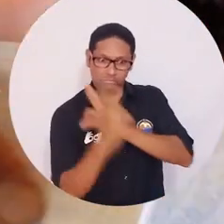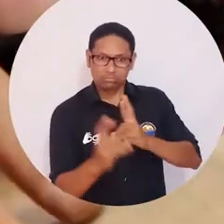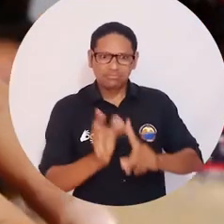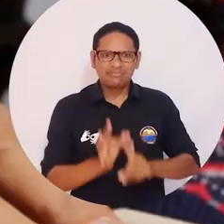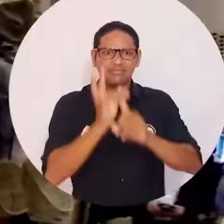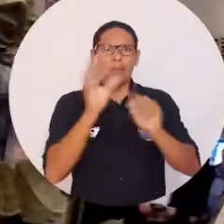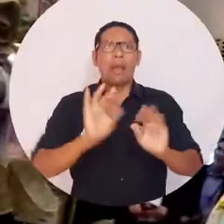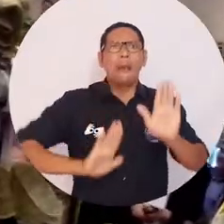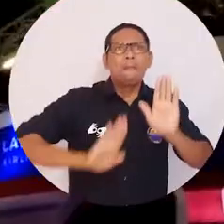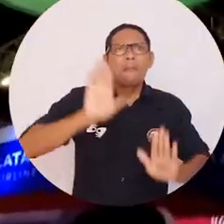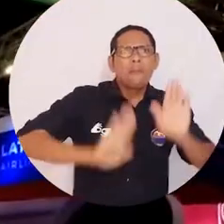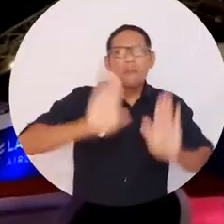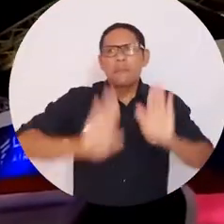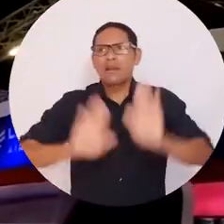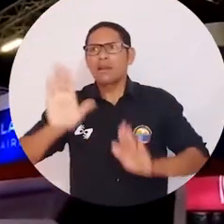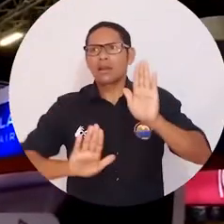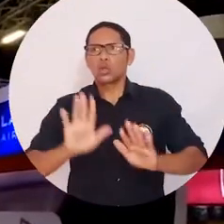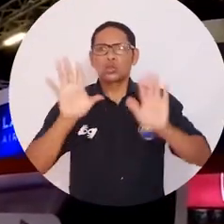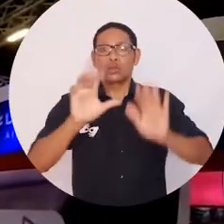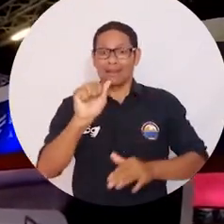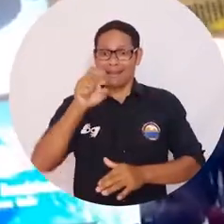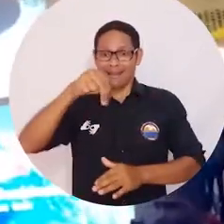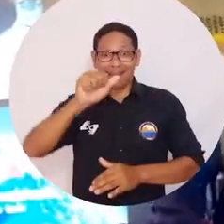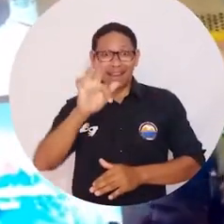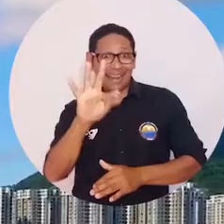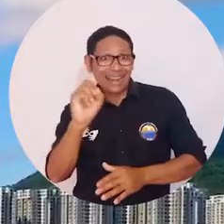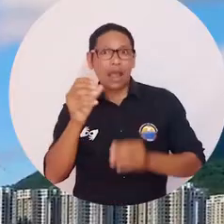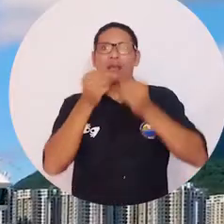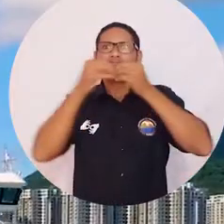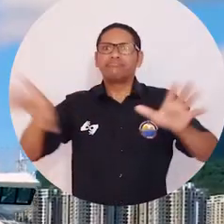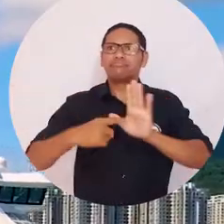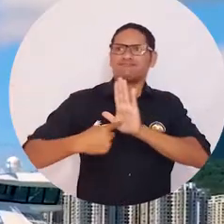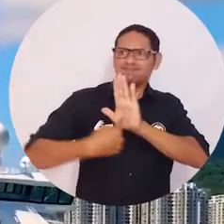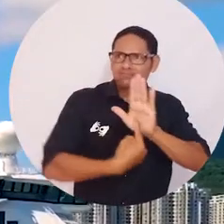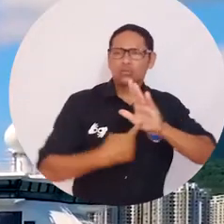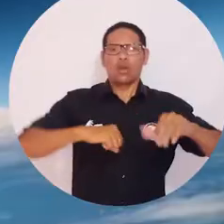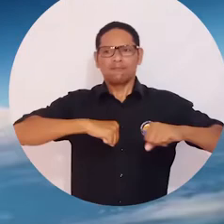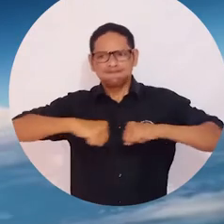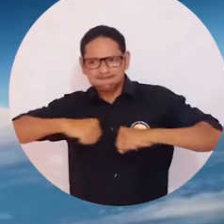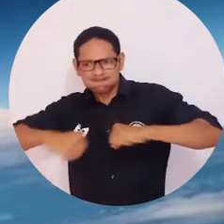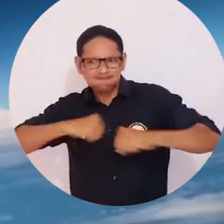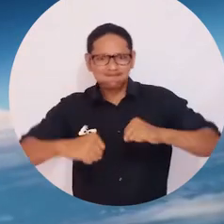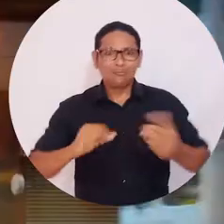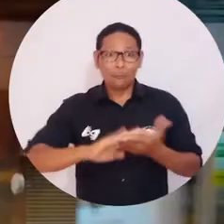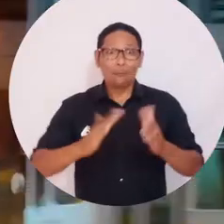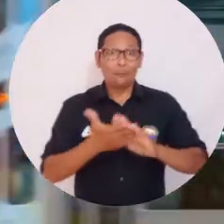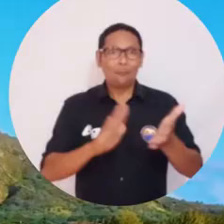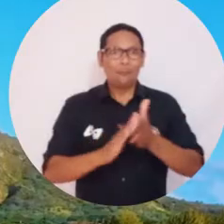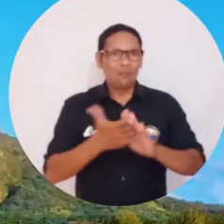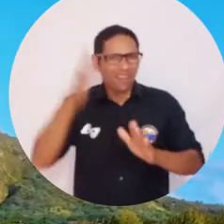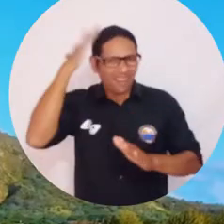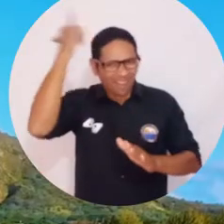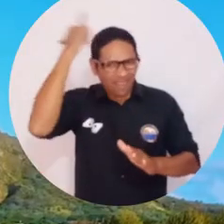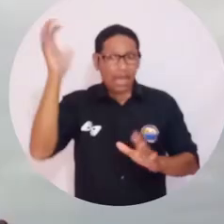de Conocimiento, participaciones en las vitrinas turísticas de ANATO, movilidad exterior de la comunidad académica y